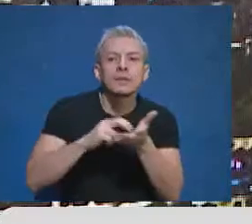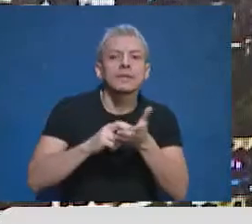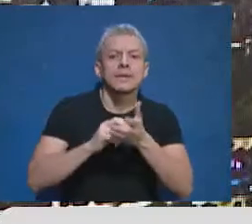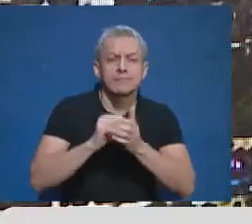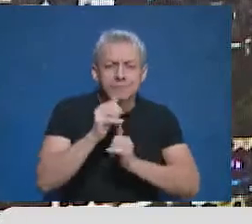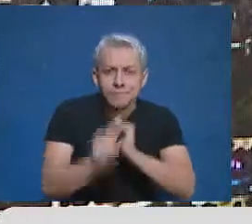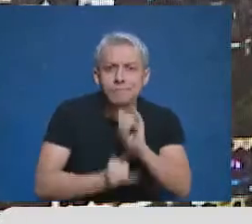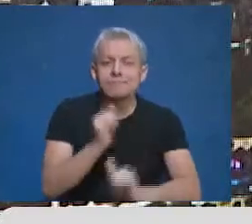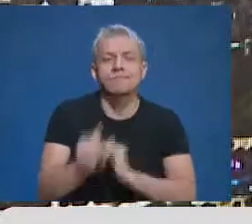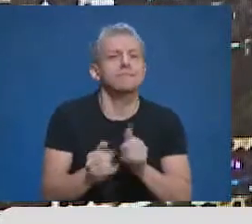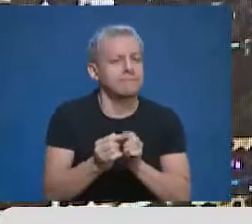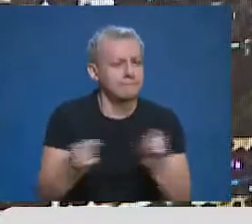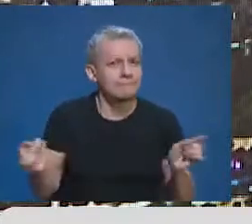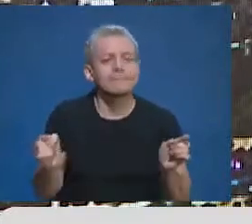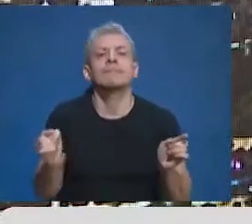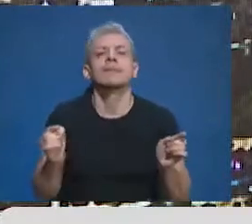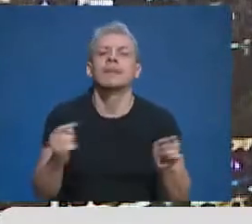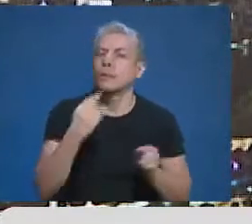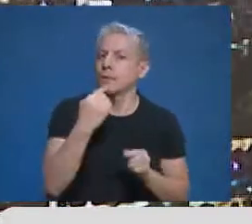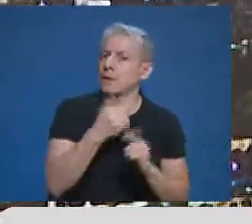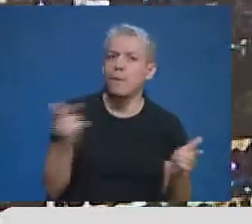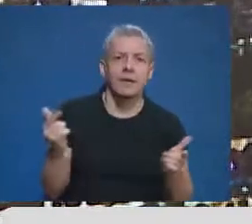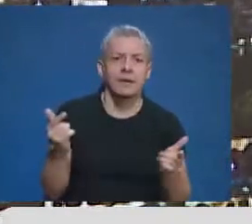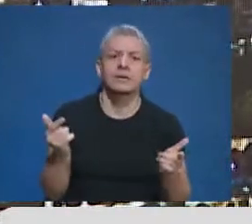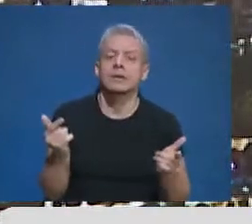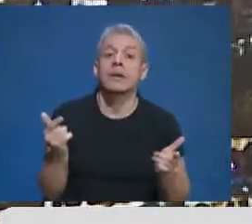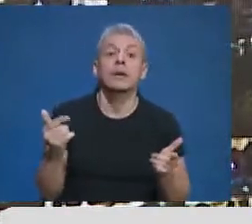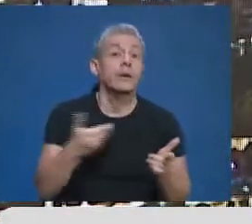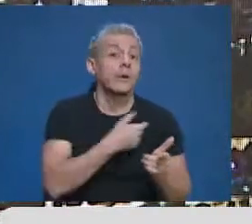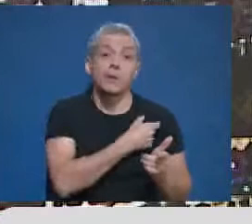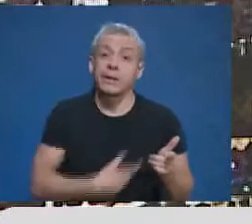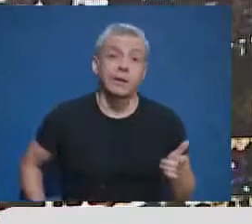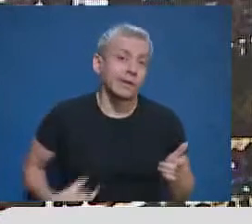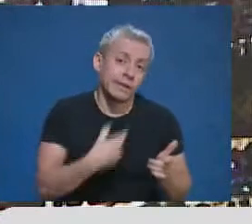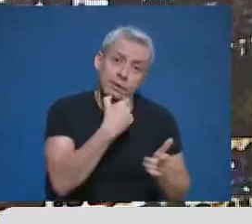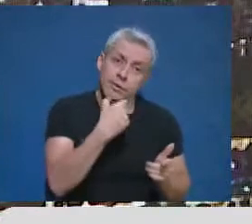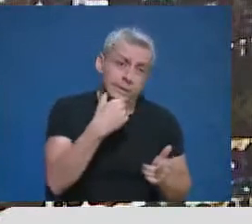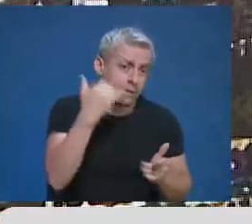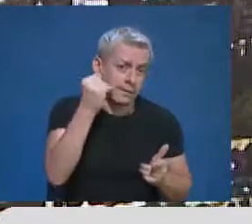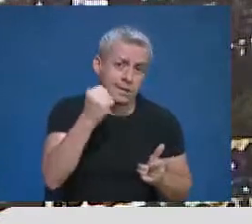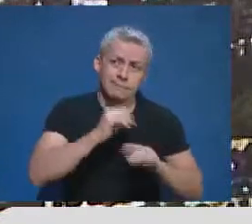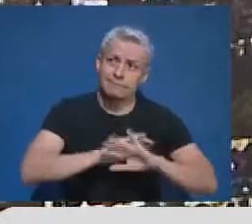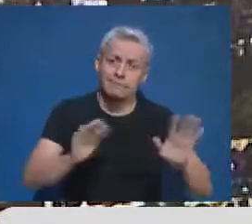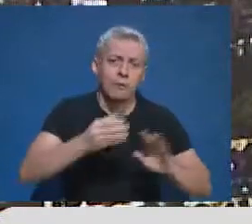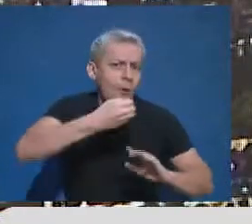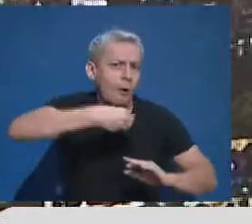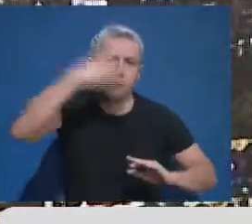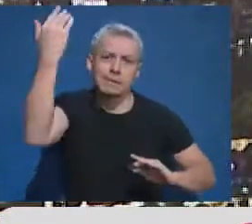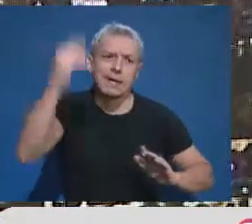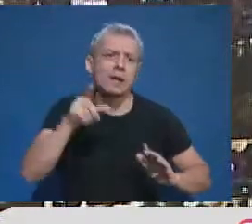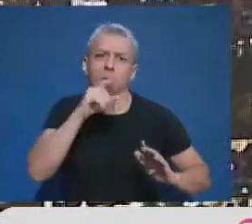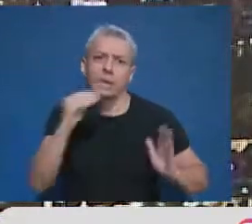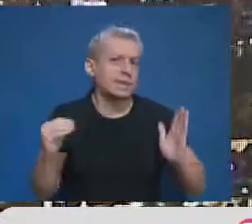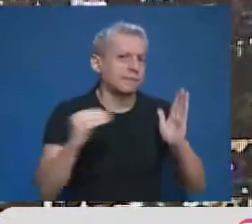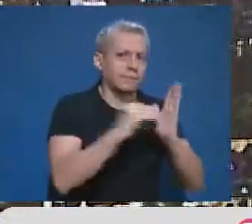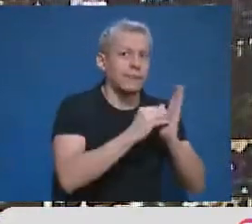Le decíamos sin duda las repercusiones que se estaban esperando. El gobernador de la provincia ya lo hizo vía Twitter, ¿no? Este